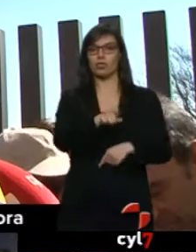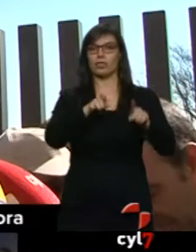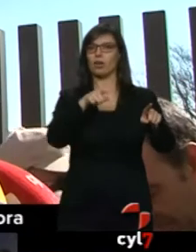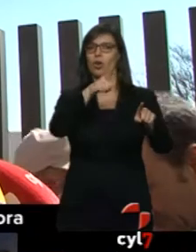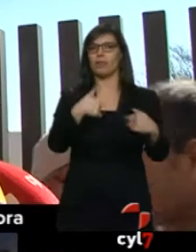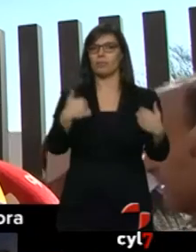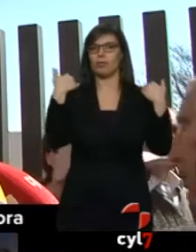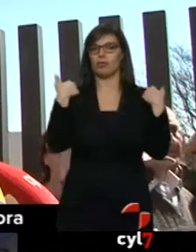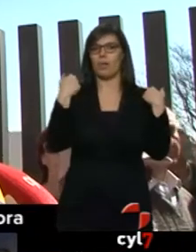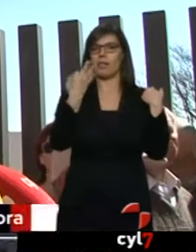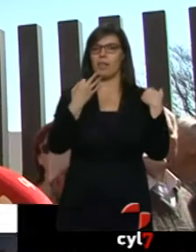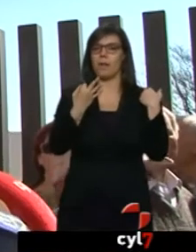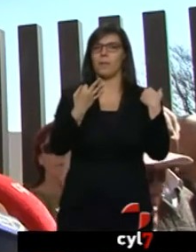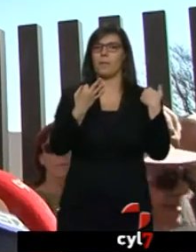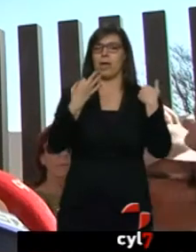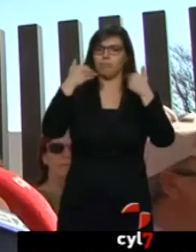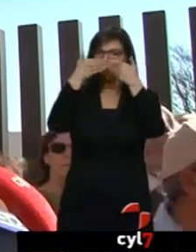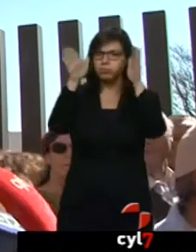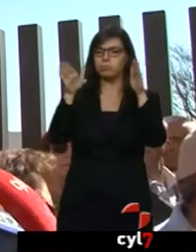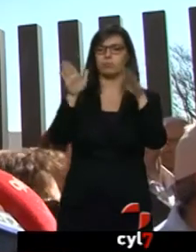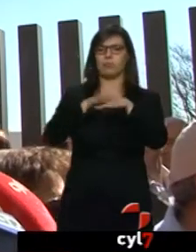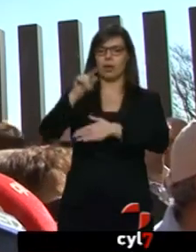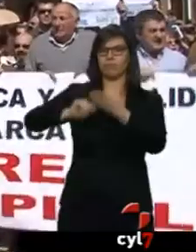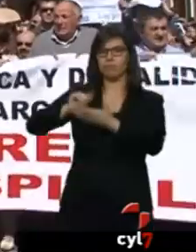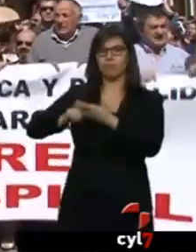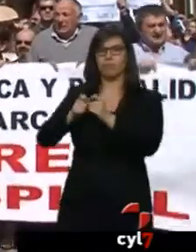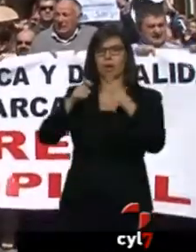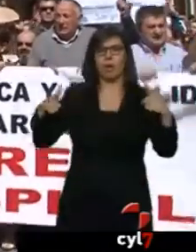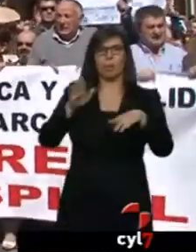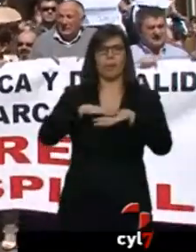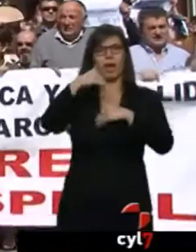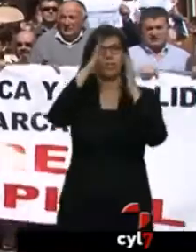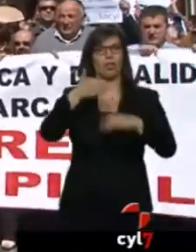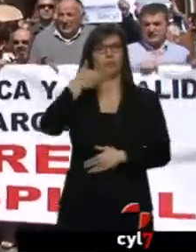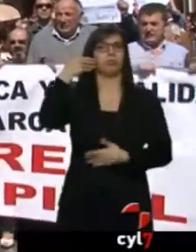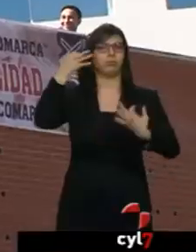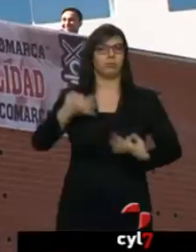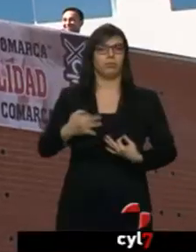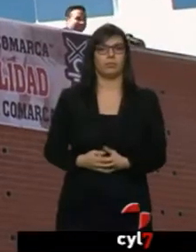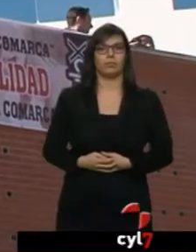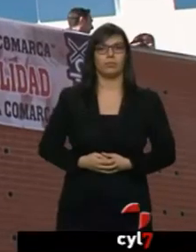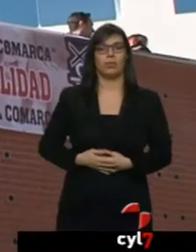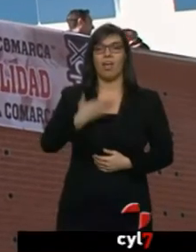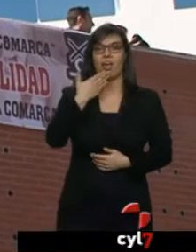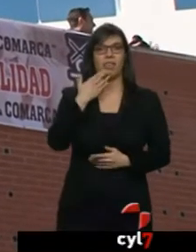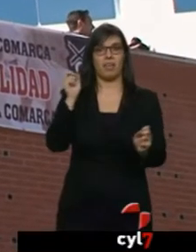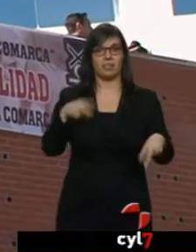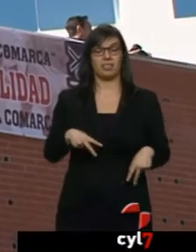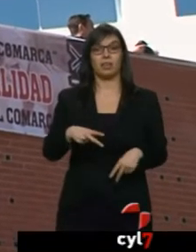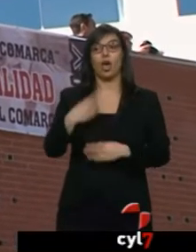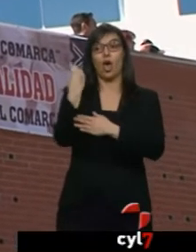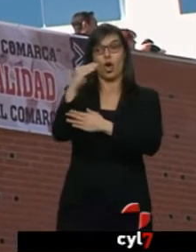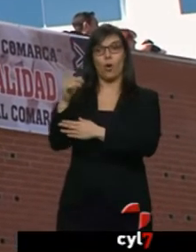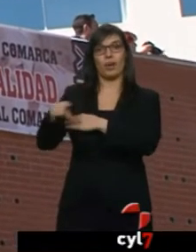suficiente... ...para el mantenimiento de la sanidad digna... ...en la comarca de Benavente. Y sin edad, los jóvenes presentes siempre... ...en las fiestas del Toro en